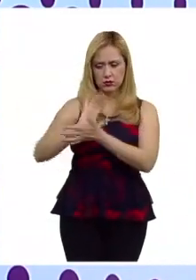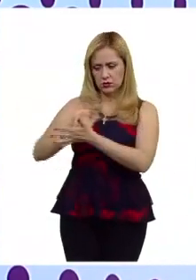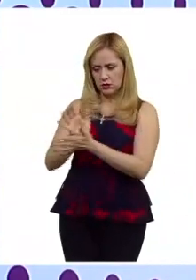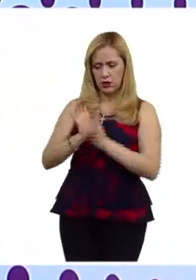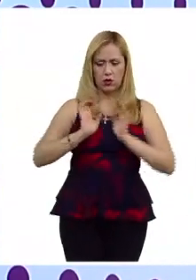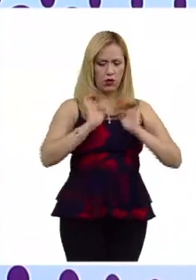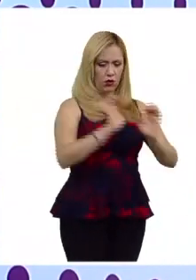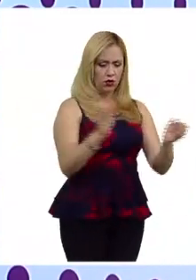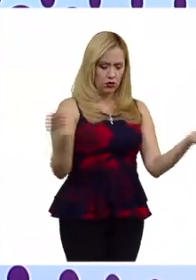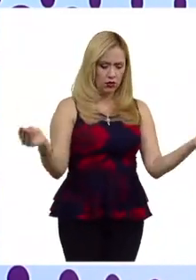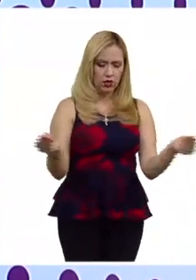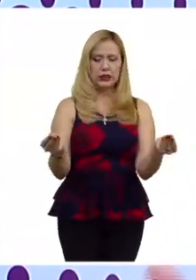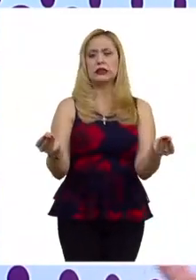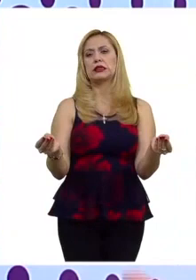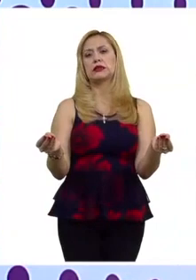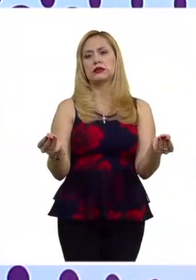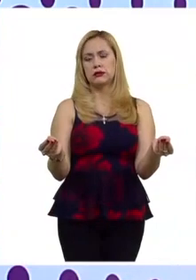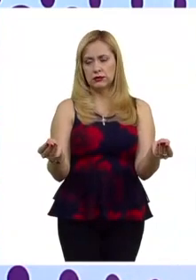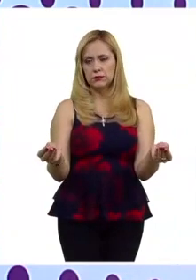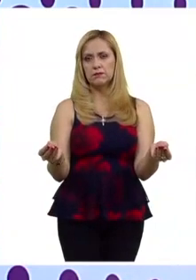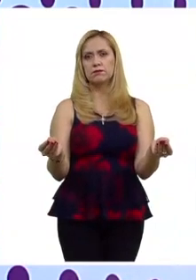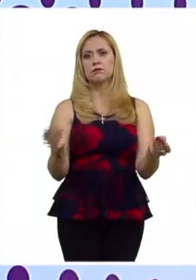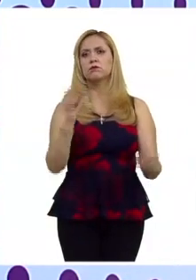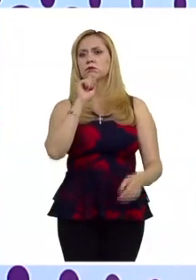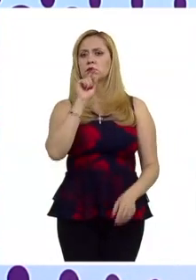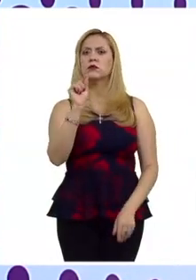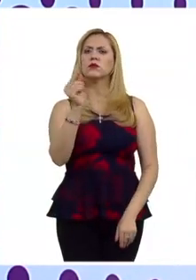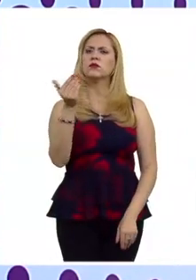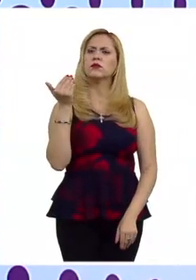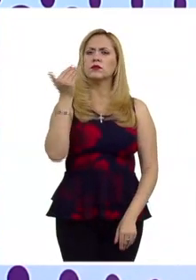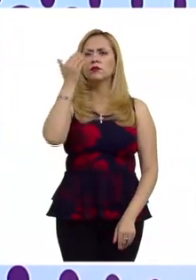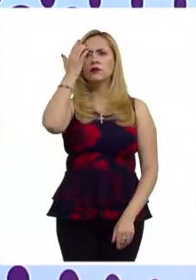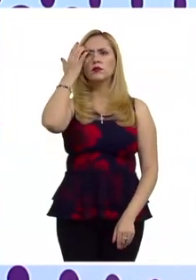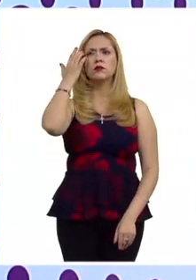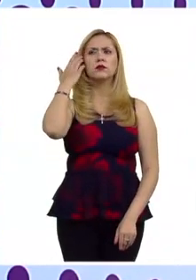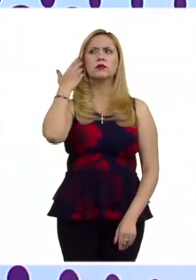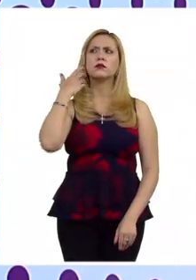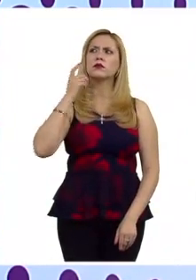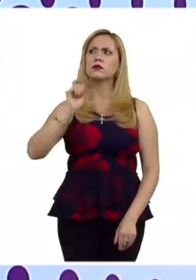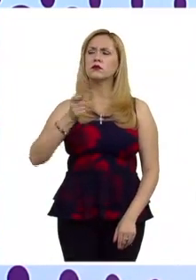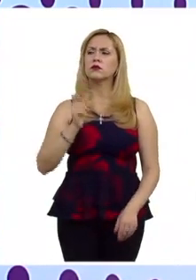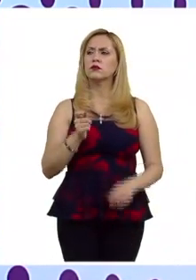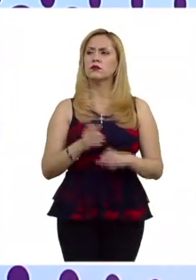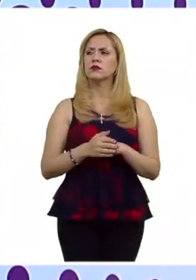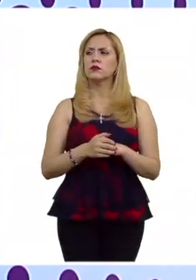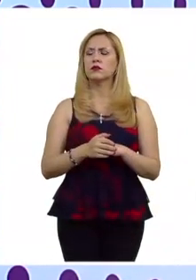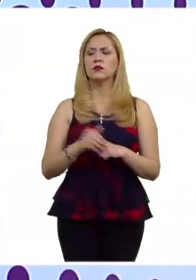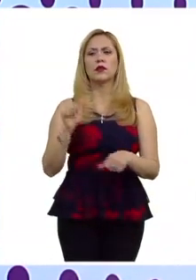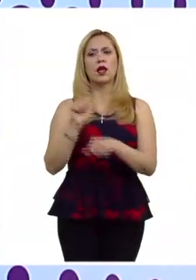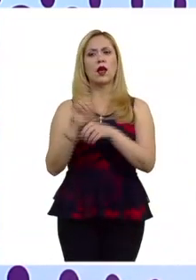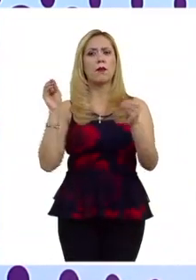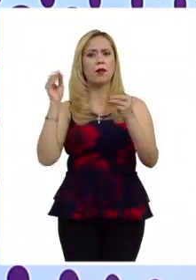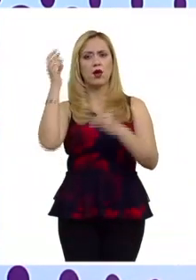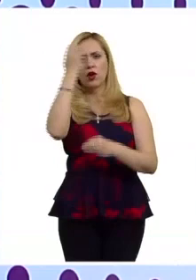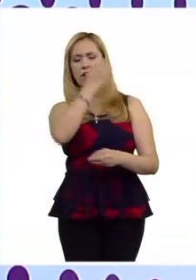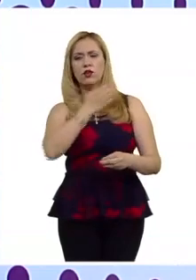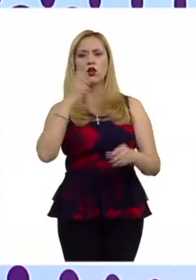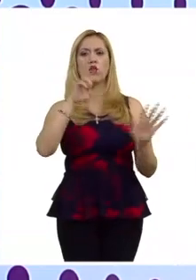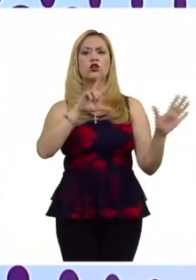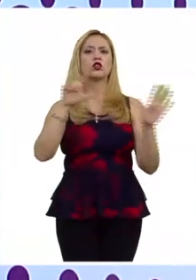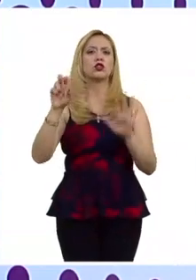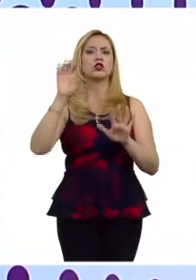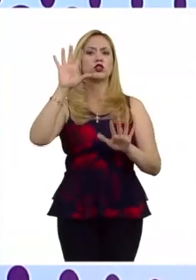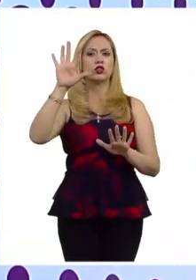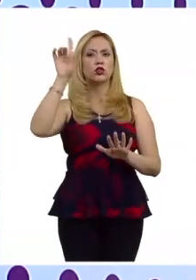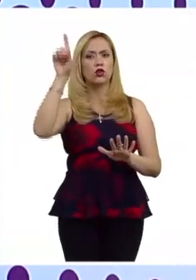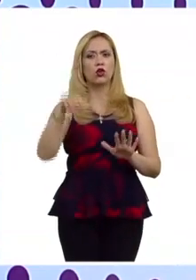de odio y existe un caso también reciente que es la el amparo en revisión 805 2018